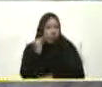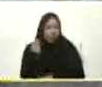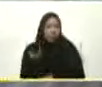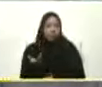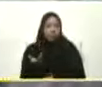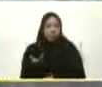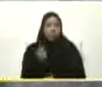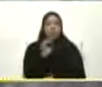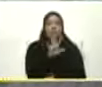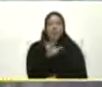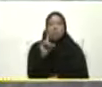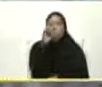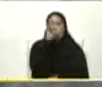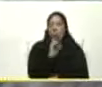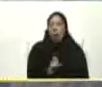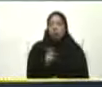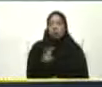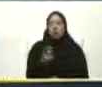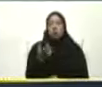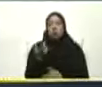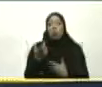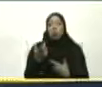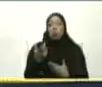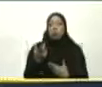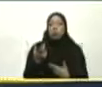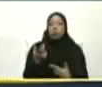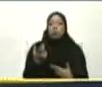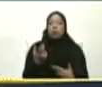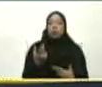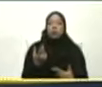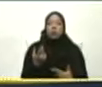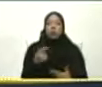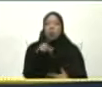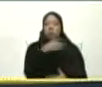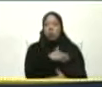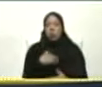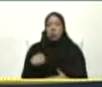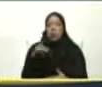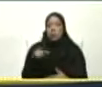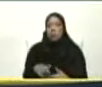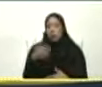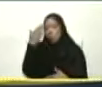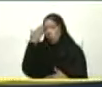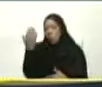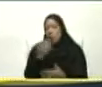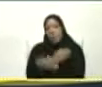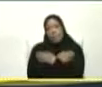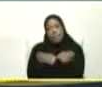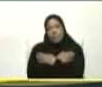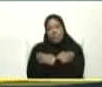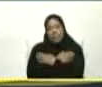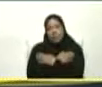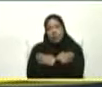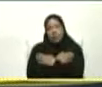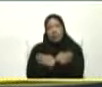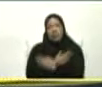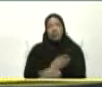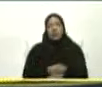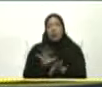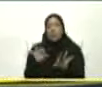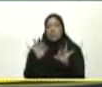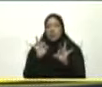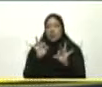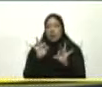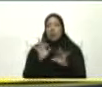51 años Se las trae Yo también quería saludar De manera muy Deferente Y especial